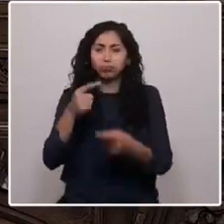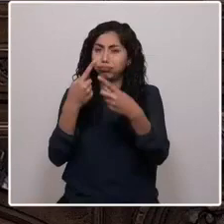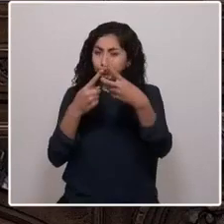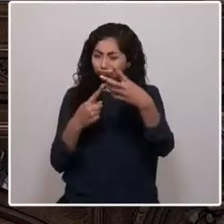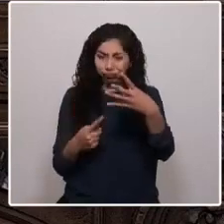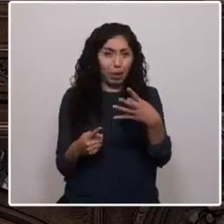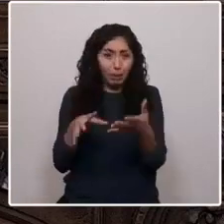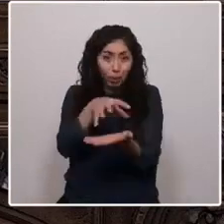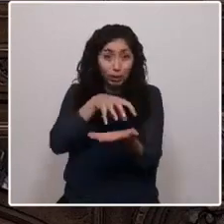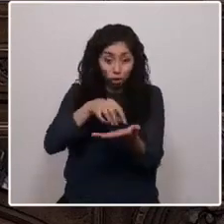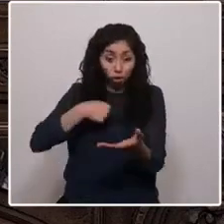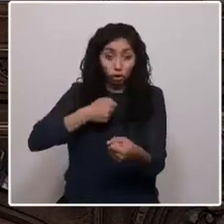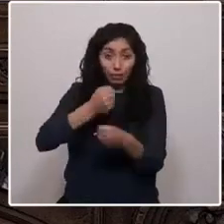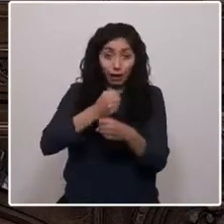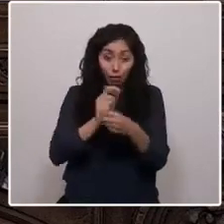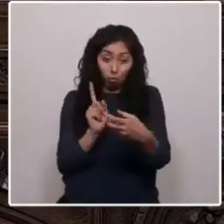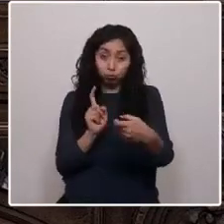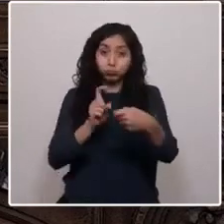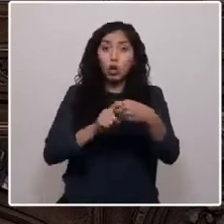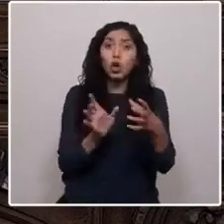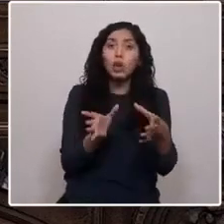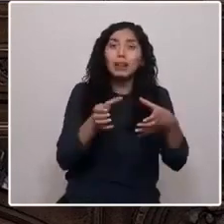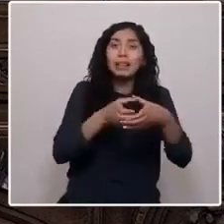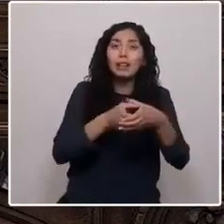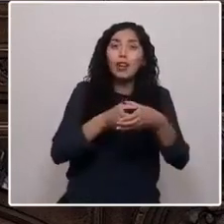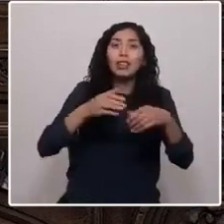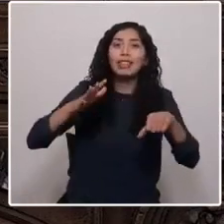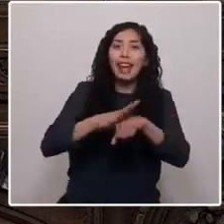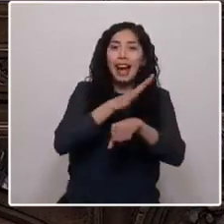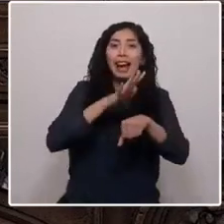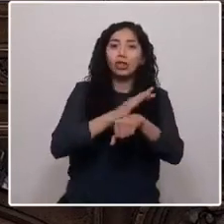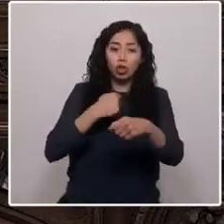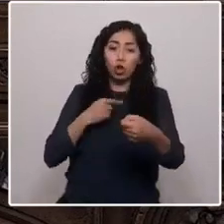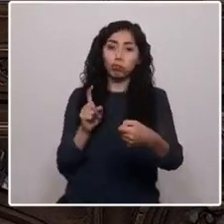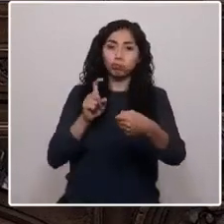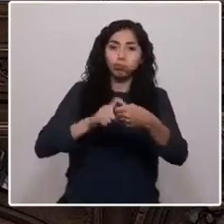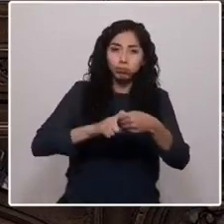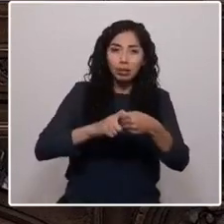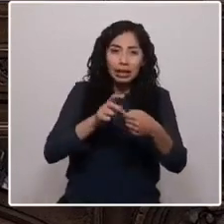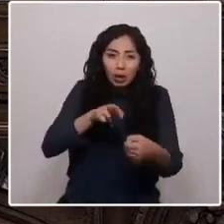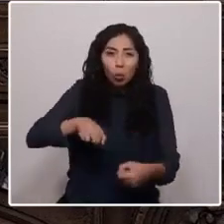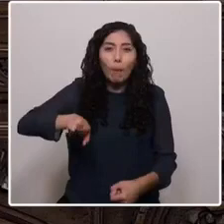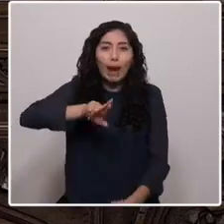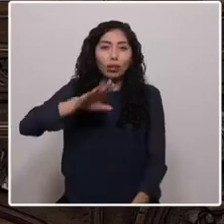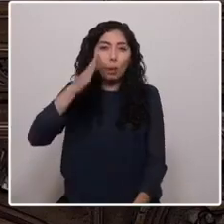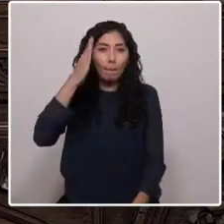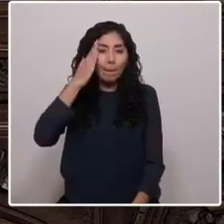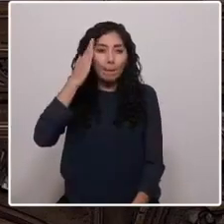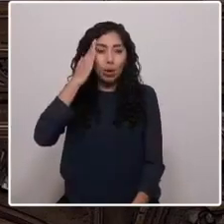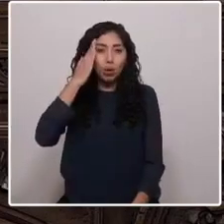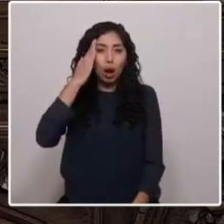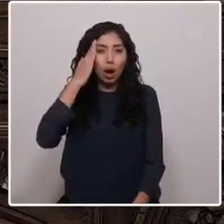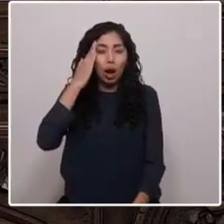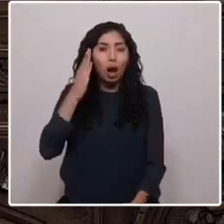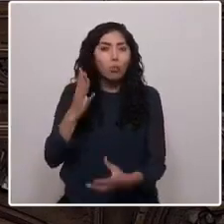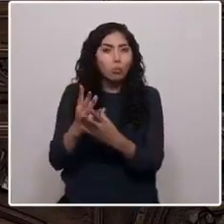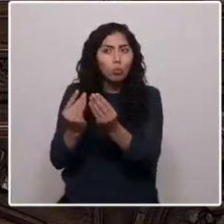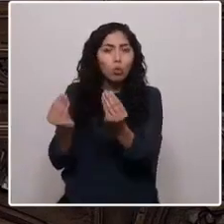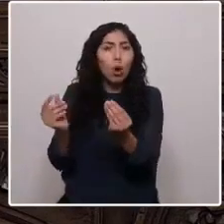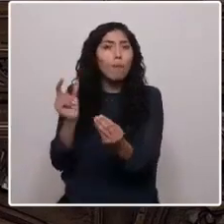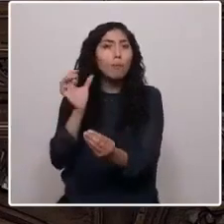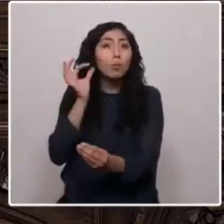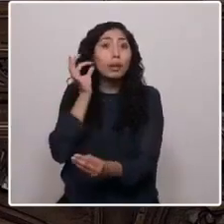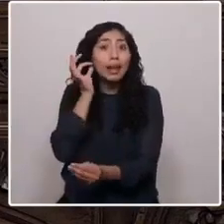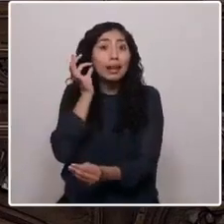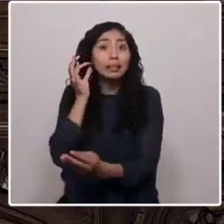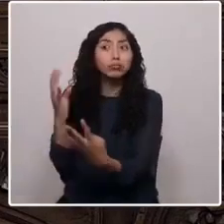junto al colectivo teatral al que pertenezco recuperando su memoria, se me han acercado mujeres para